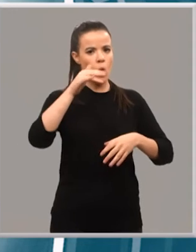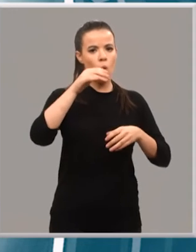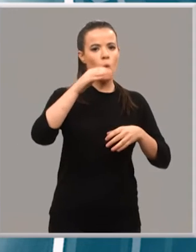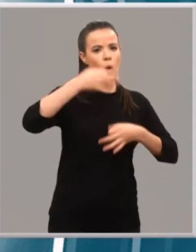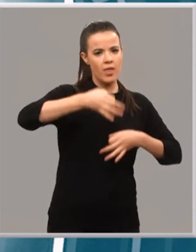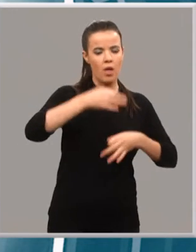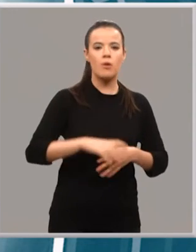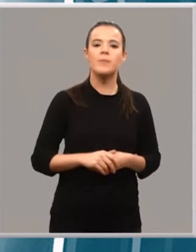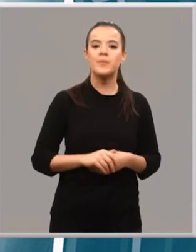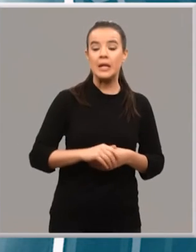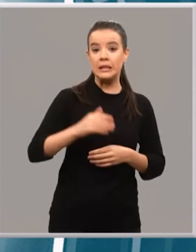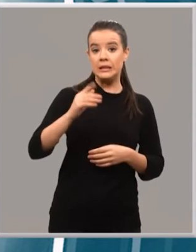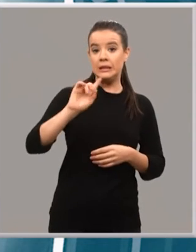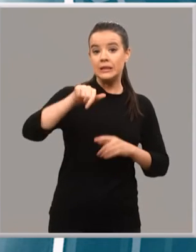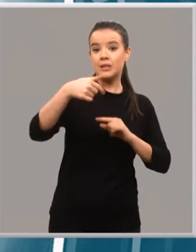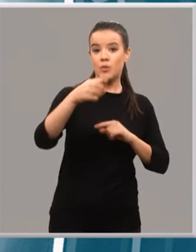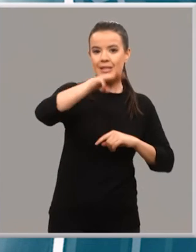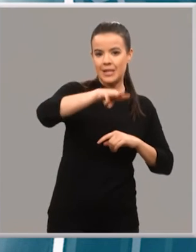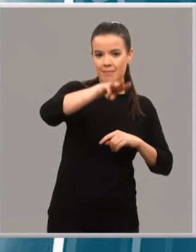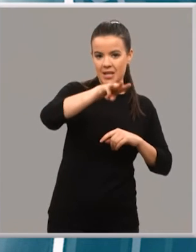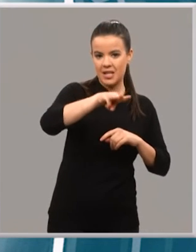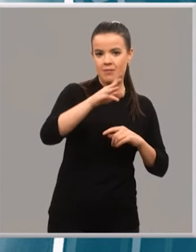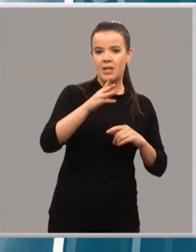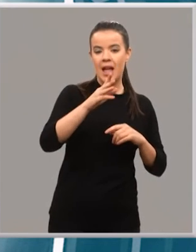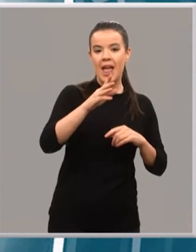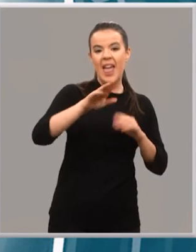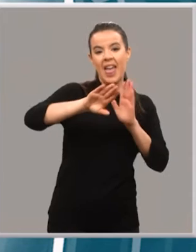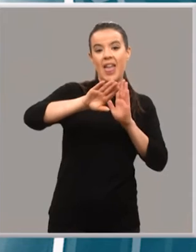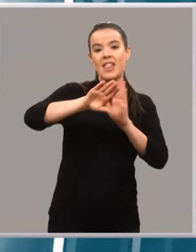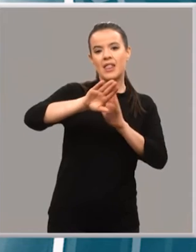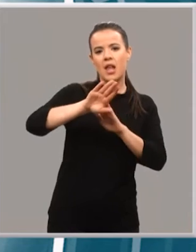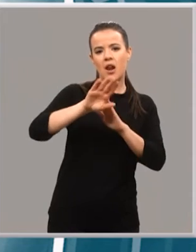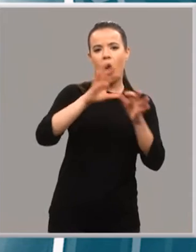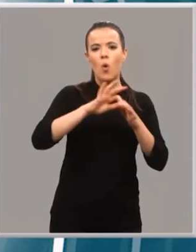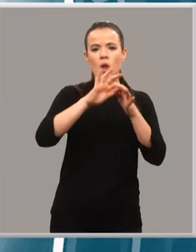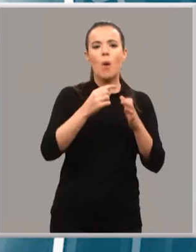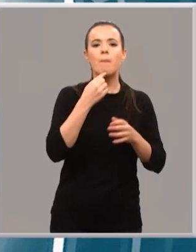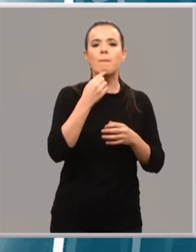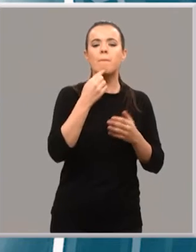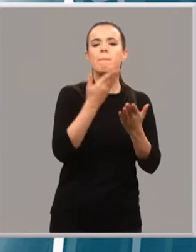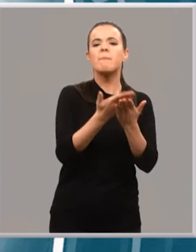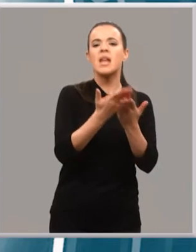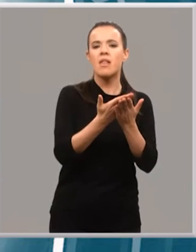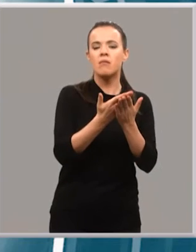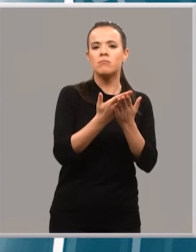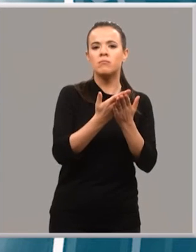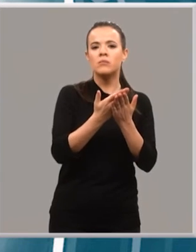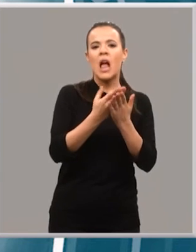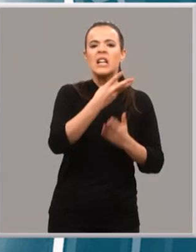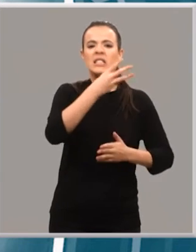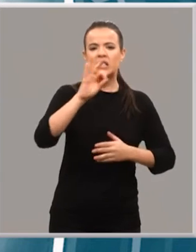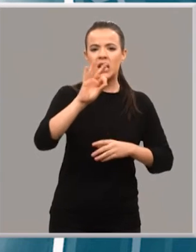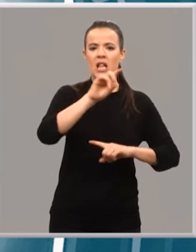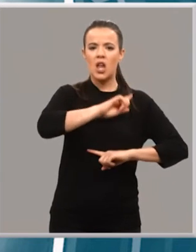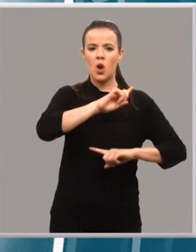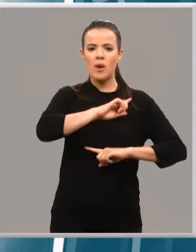investidura en sede parlamentaria Izquierda Unida hoy ha pedido rendir cuentas. Saber en qué condiciones el 30 de noviembre se va a